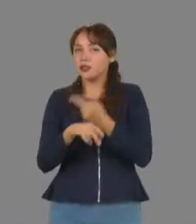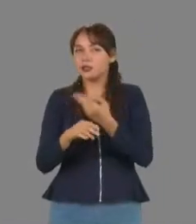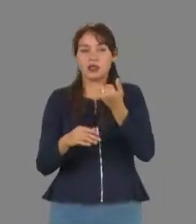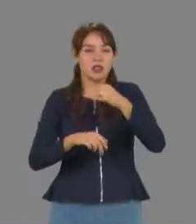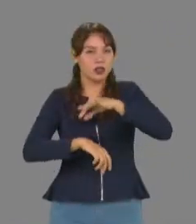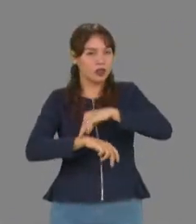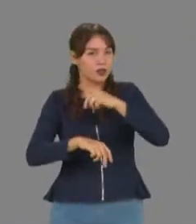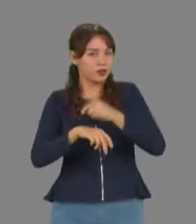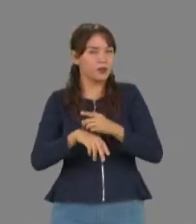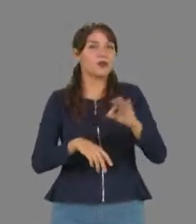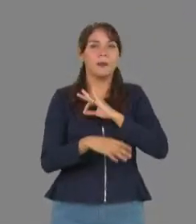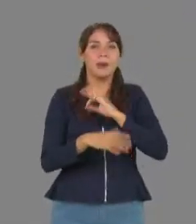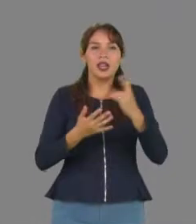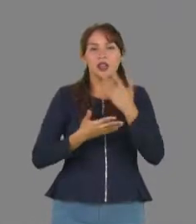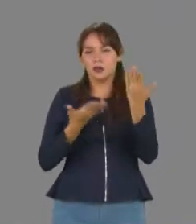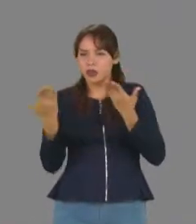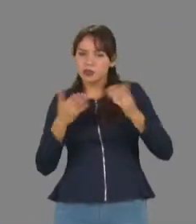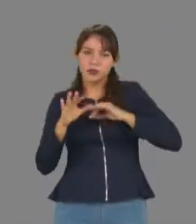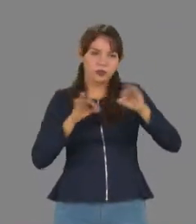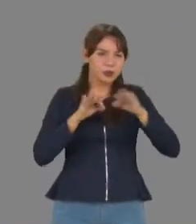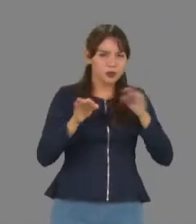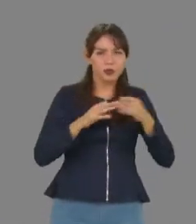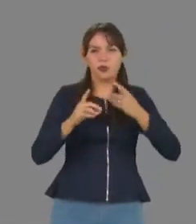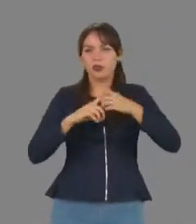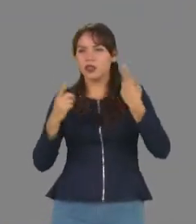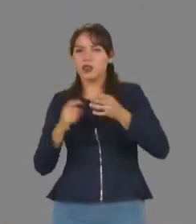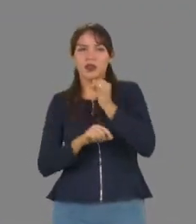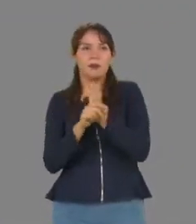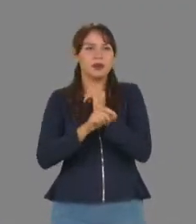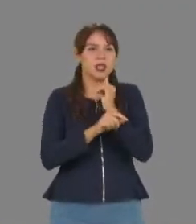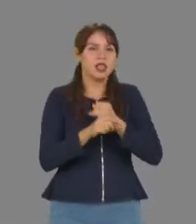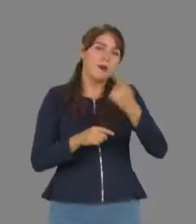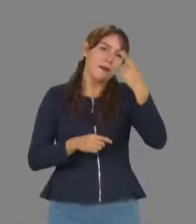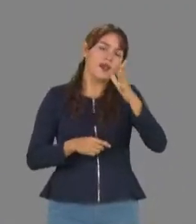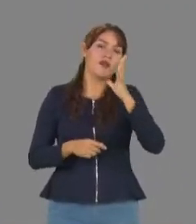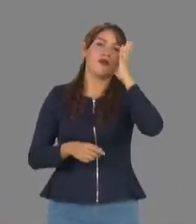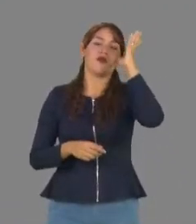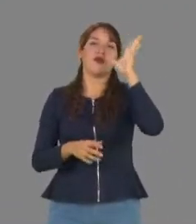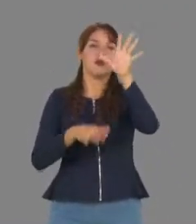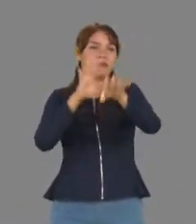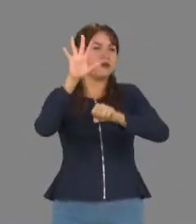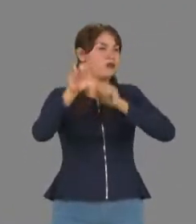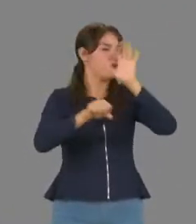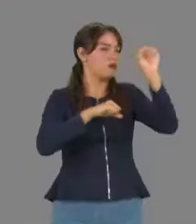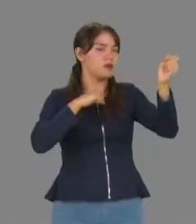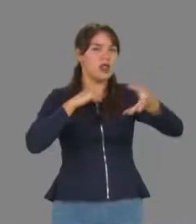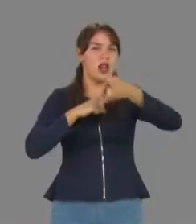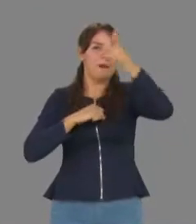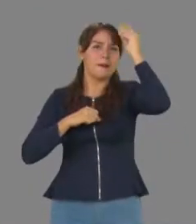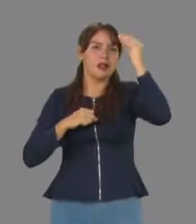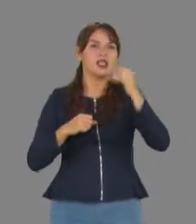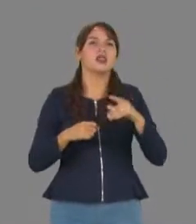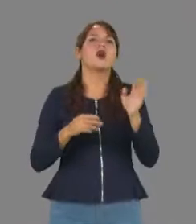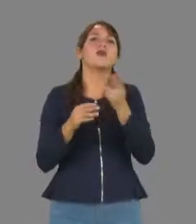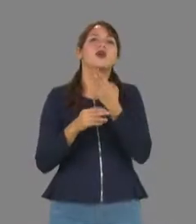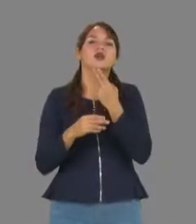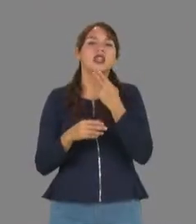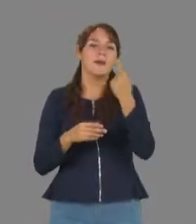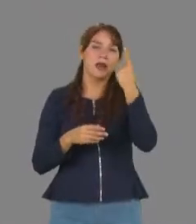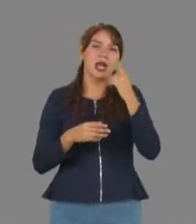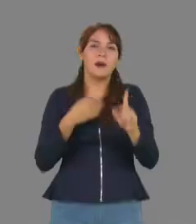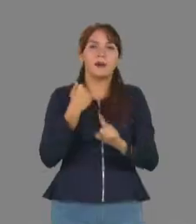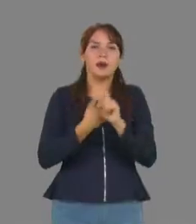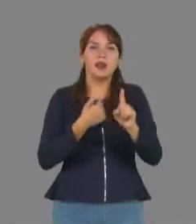de tal manera que puedan desarrollar investigaciones originales que generen conocimientos básicos y aplicados, útiles para la solución de